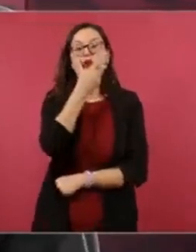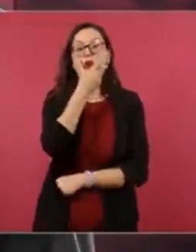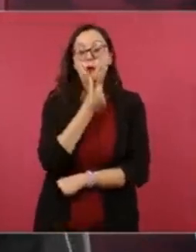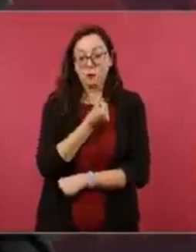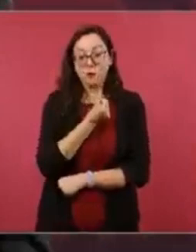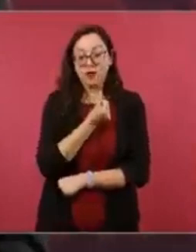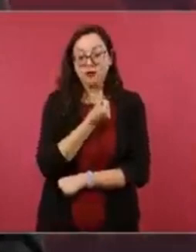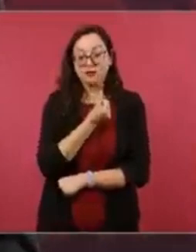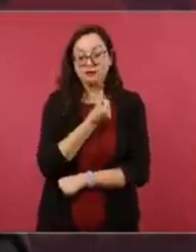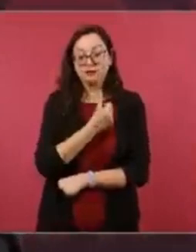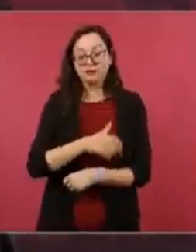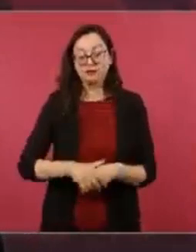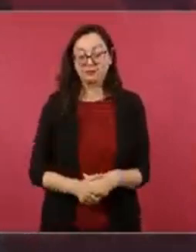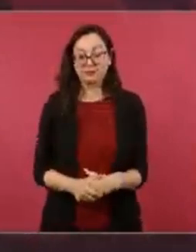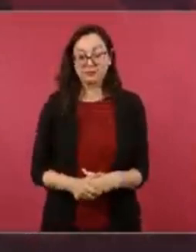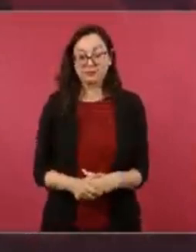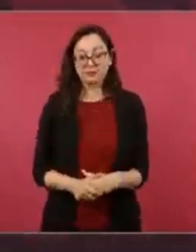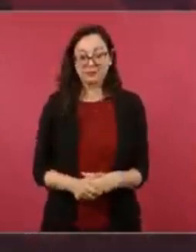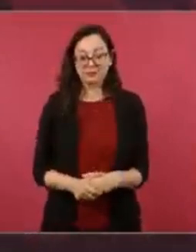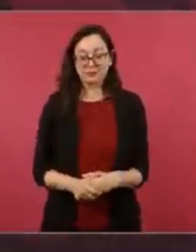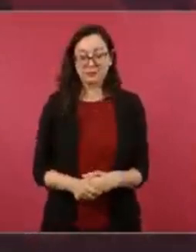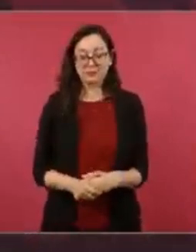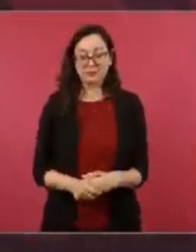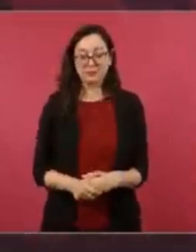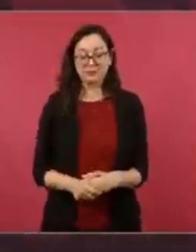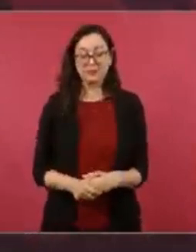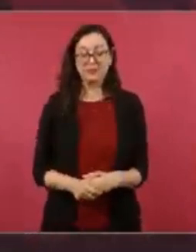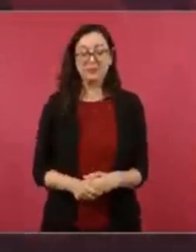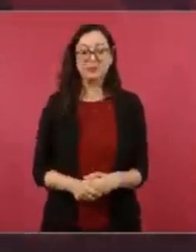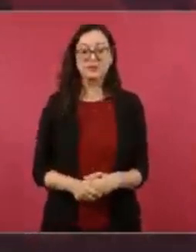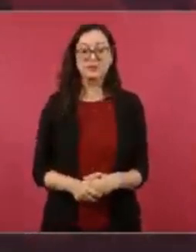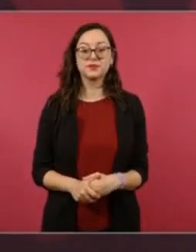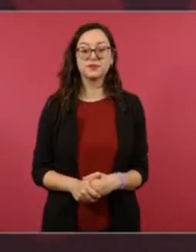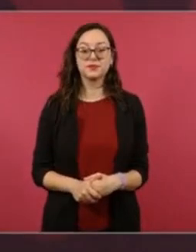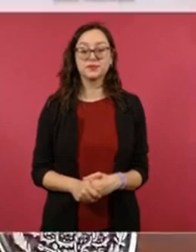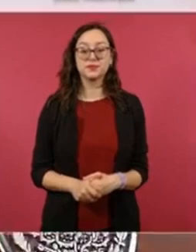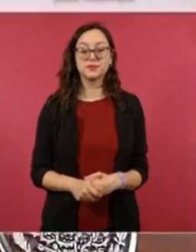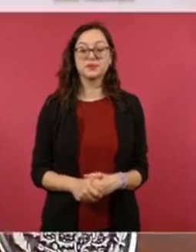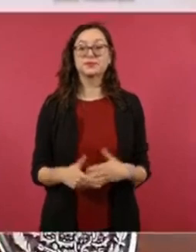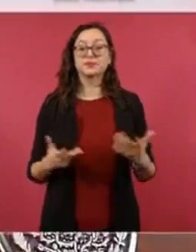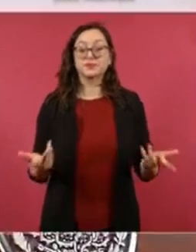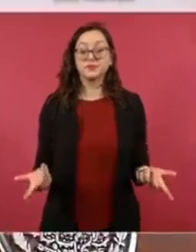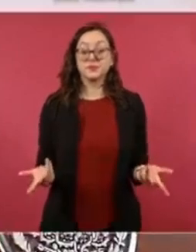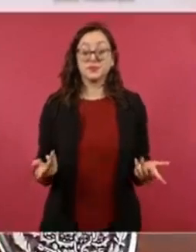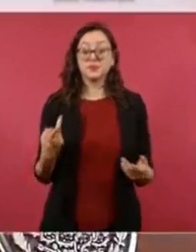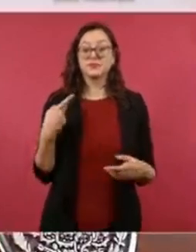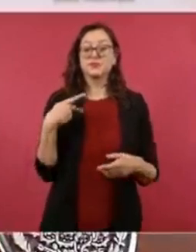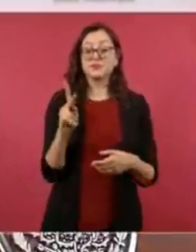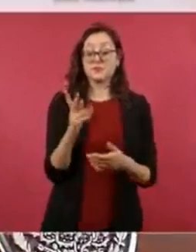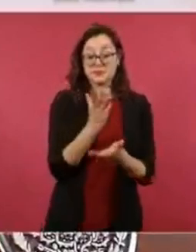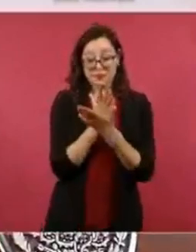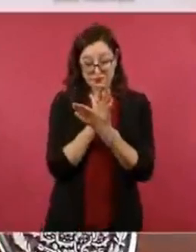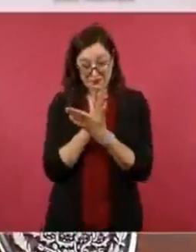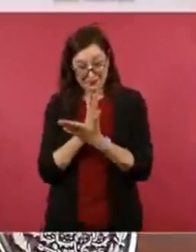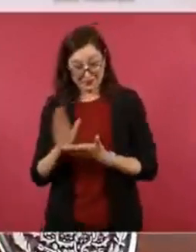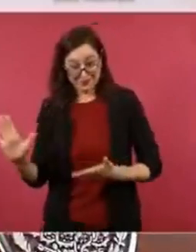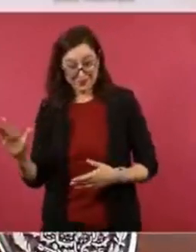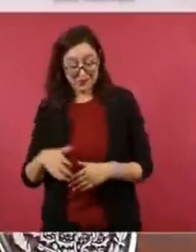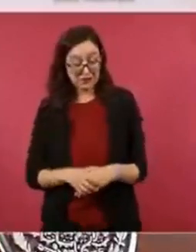Además, la candidata más votada en la historia de México,